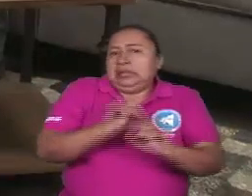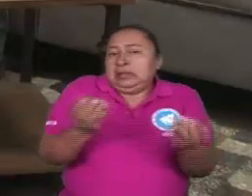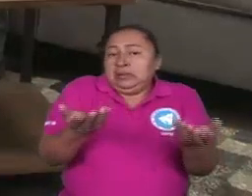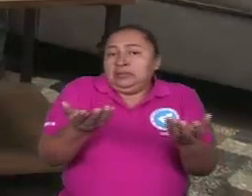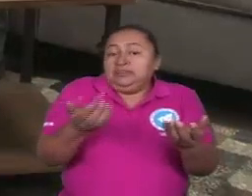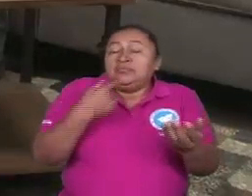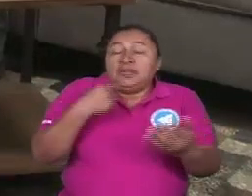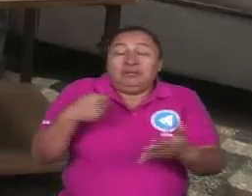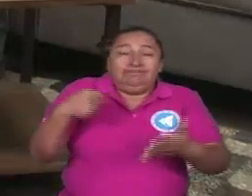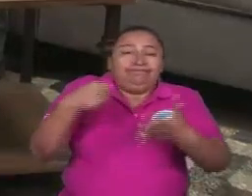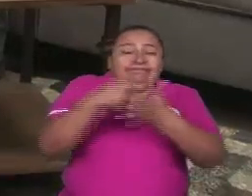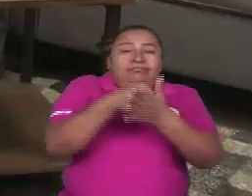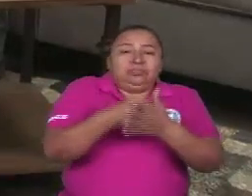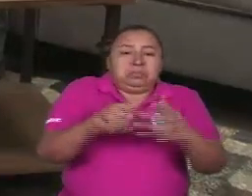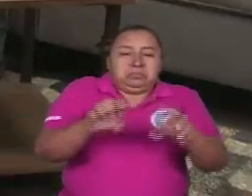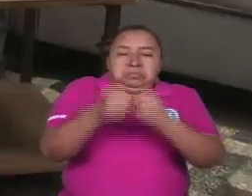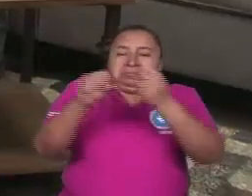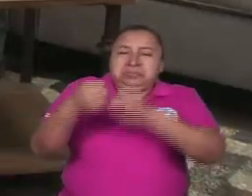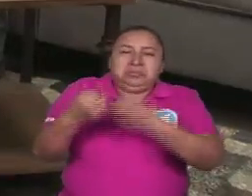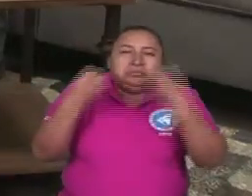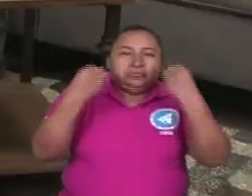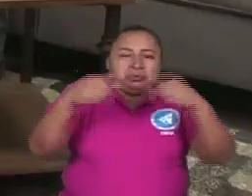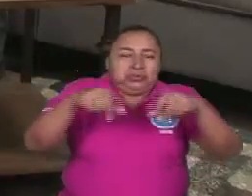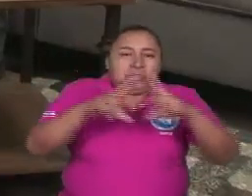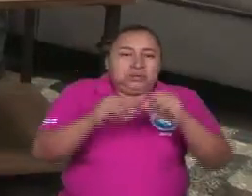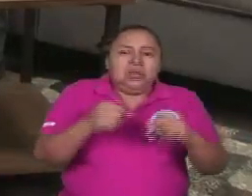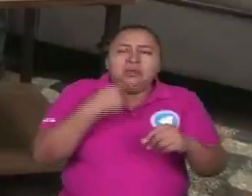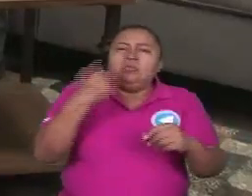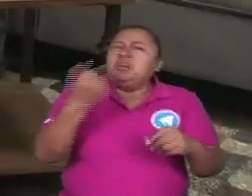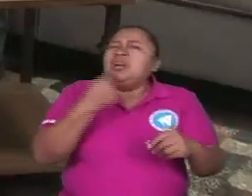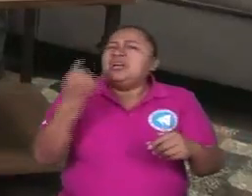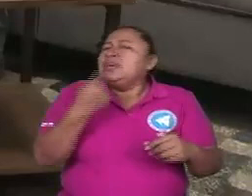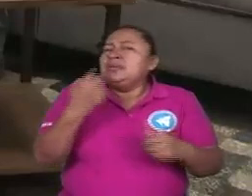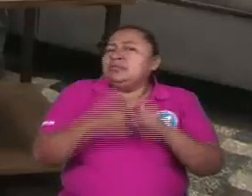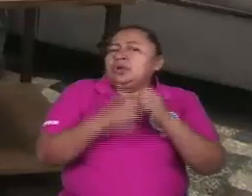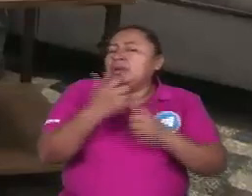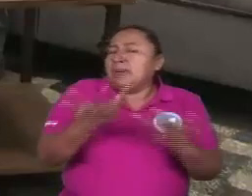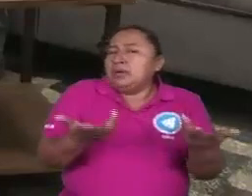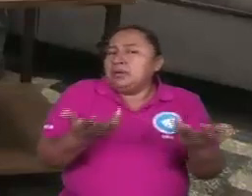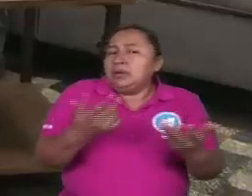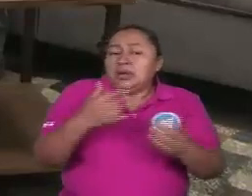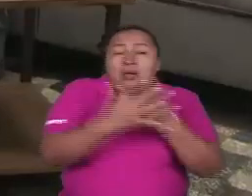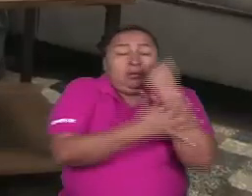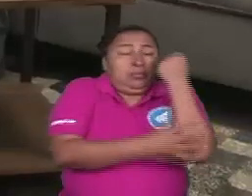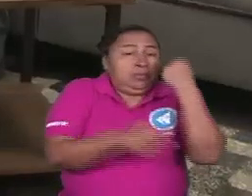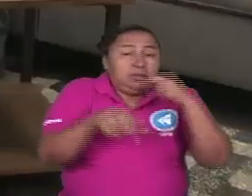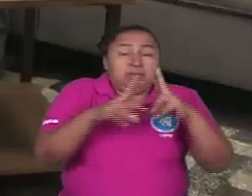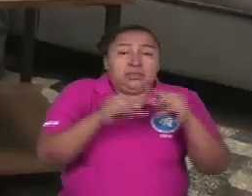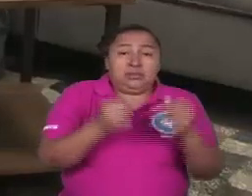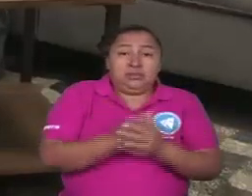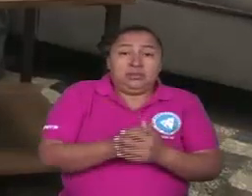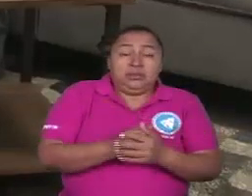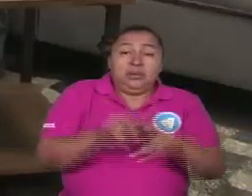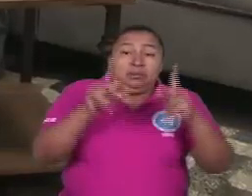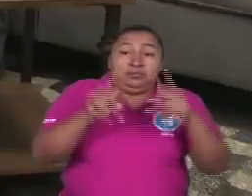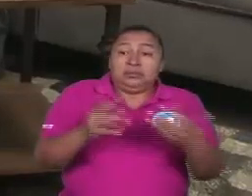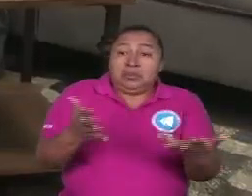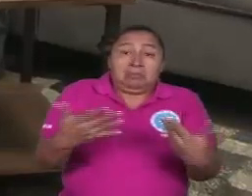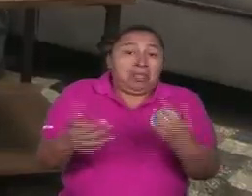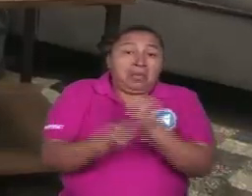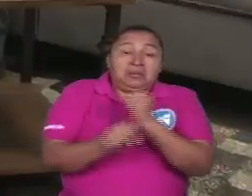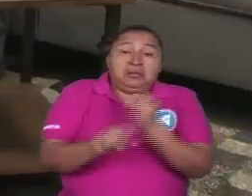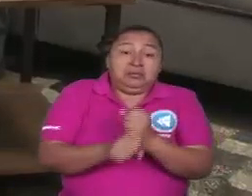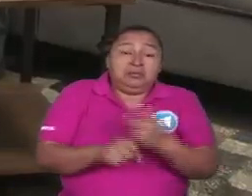y golpearan y destruyeran tanto en este país porque ¿a quién hicieron daño? A los pobres de este país, a la gente que quedó desempleada,